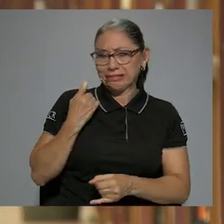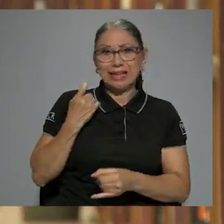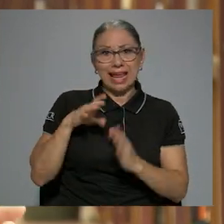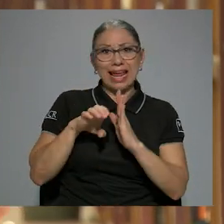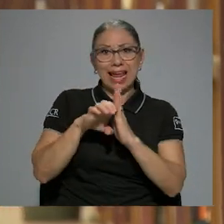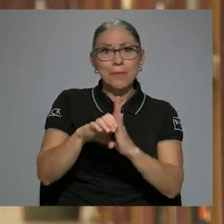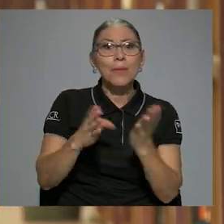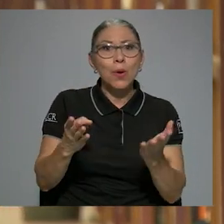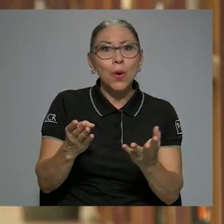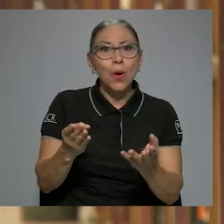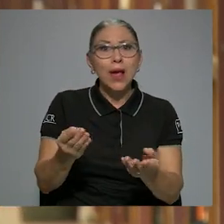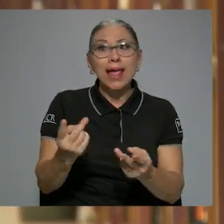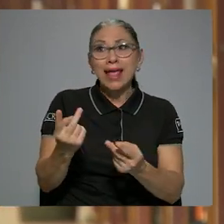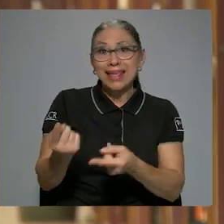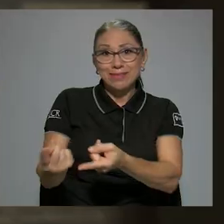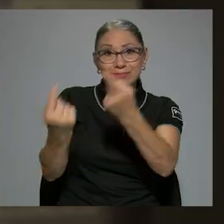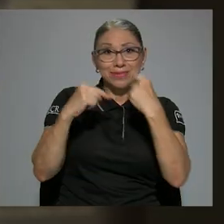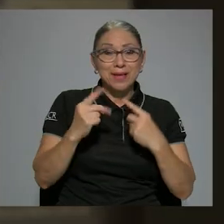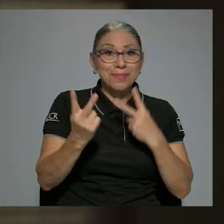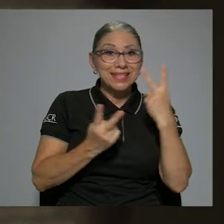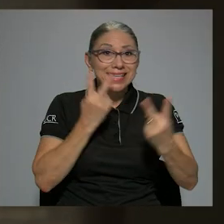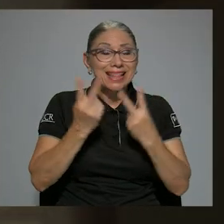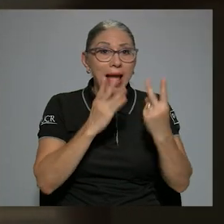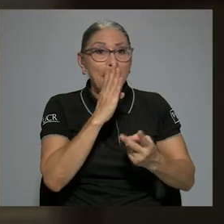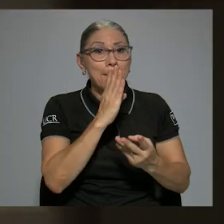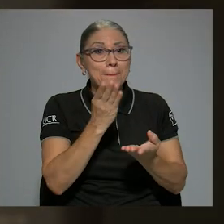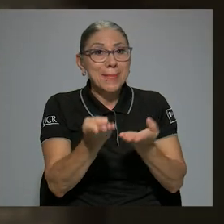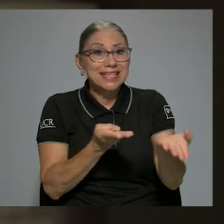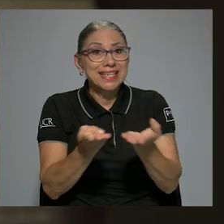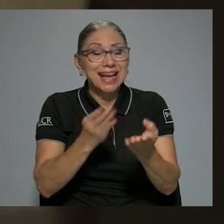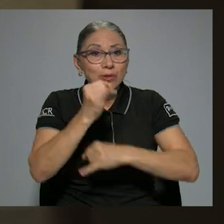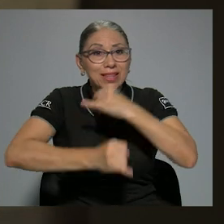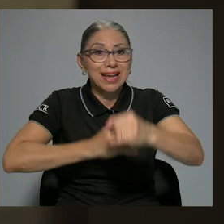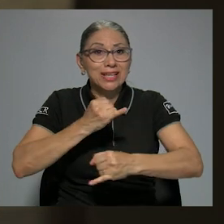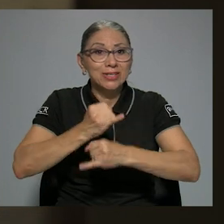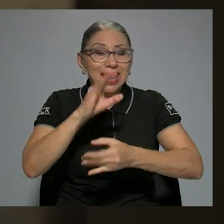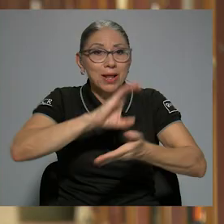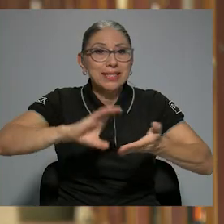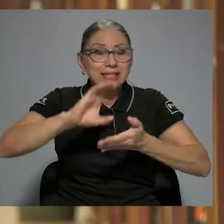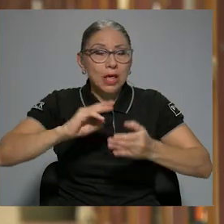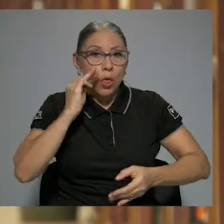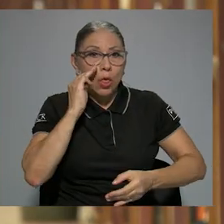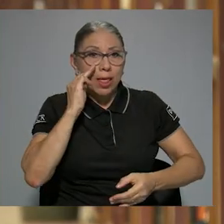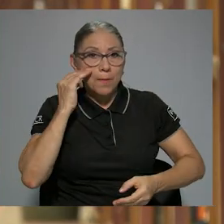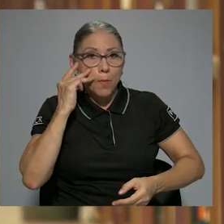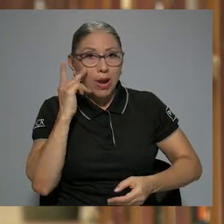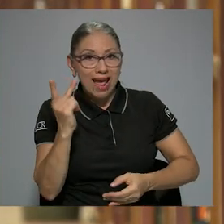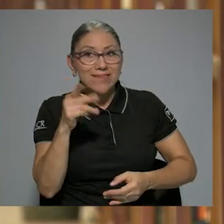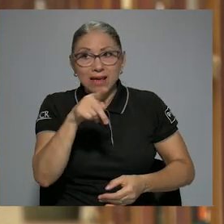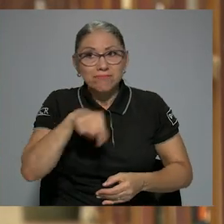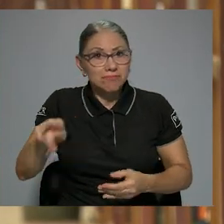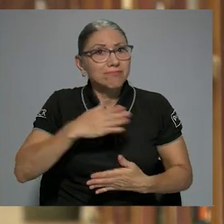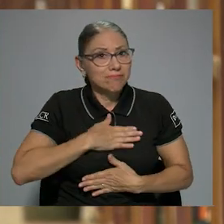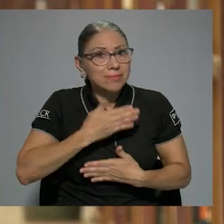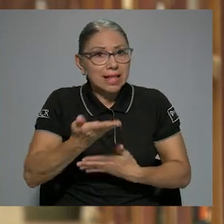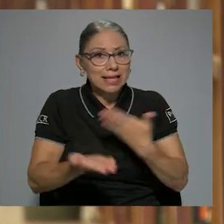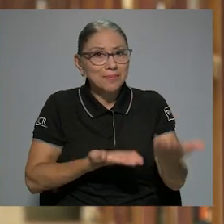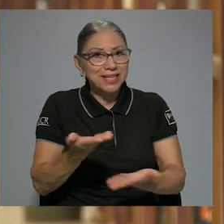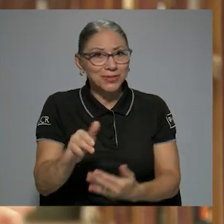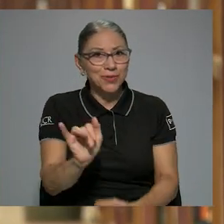Internacional. Un ejemplo reciente que tuvimos fue la visita del Bachillerato Internacional del Liceo de Moravia. Está a la disposición de brindar